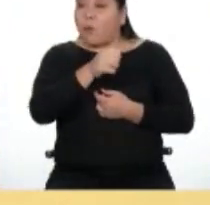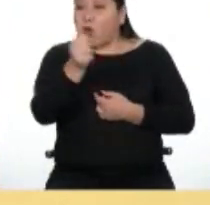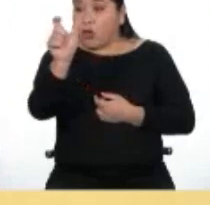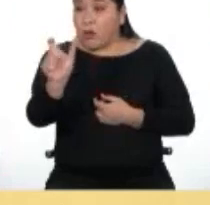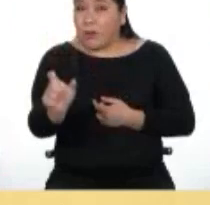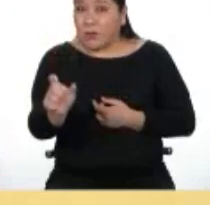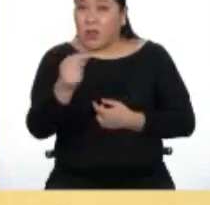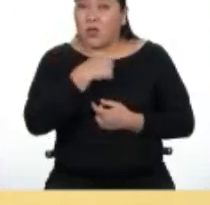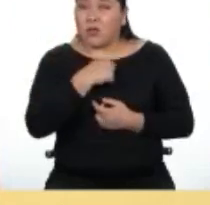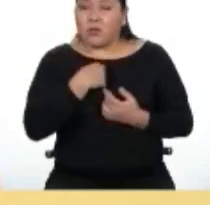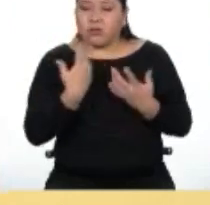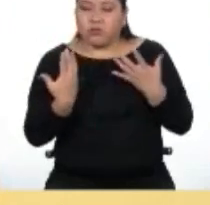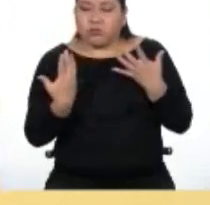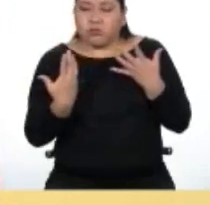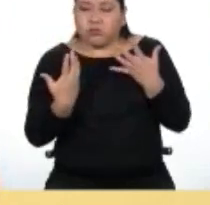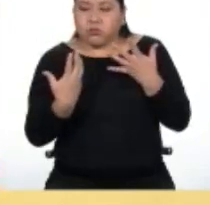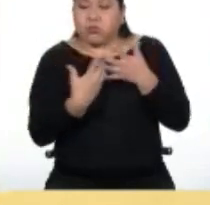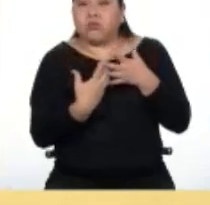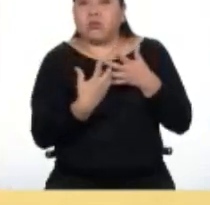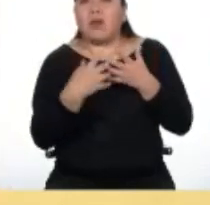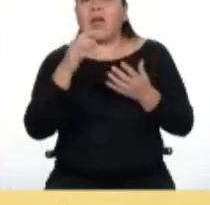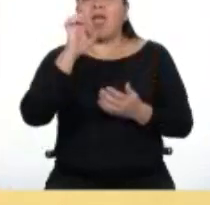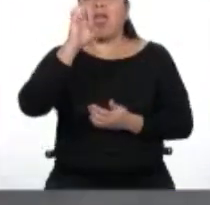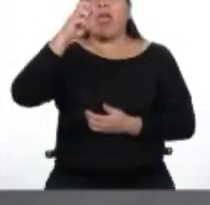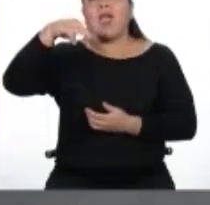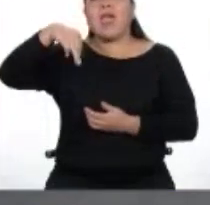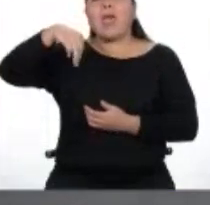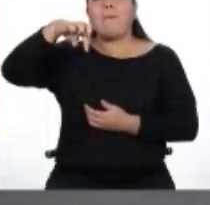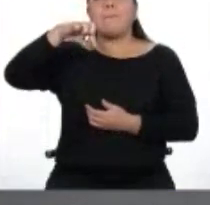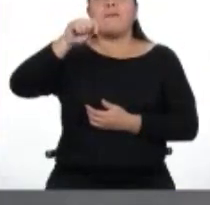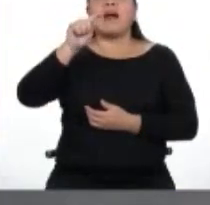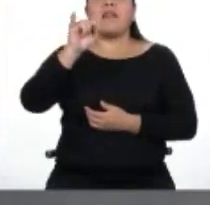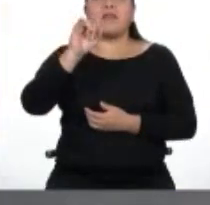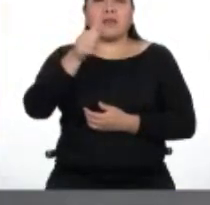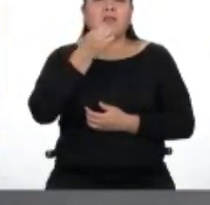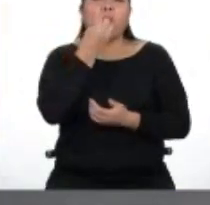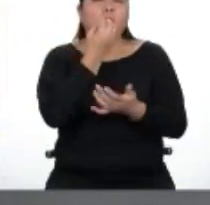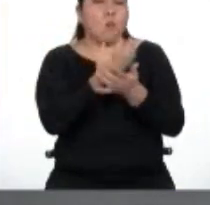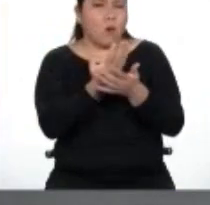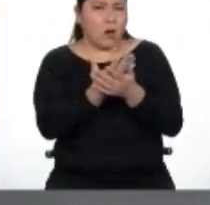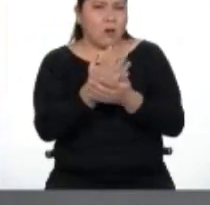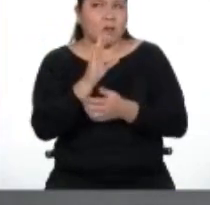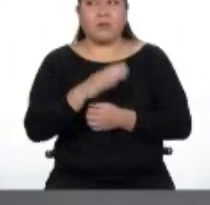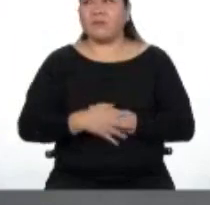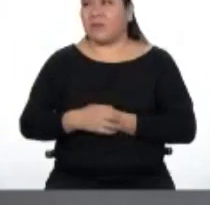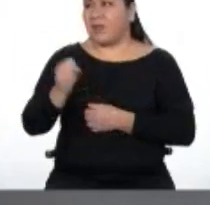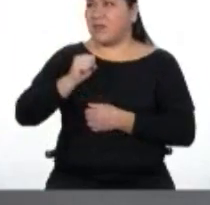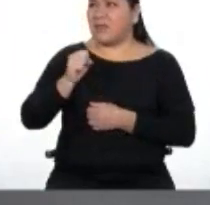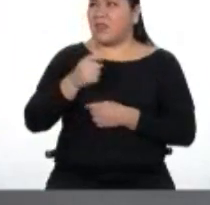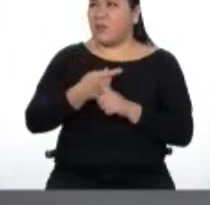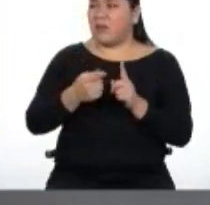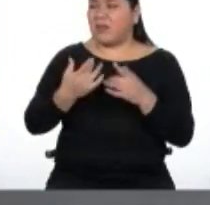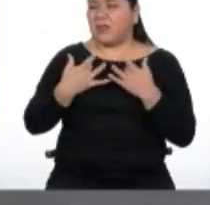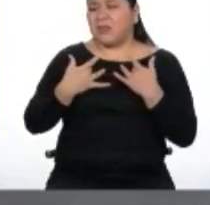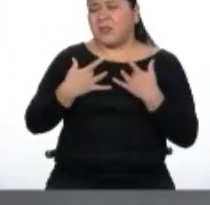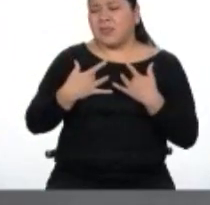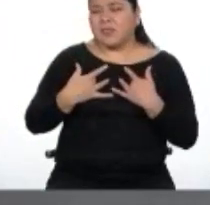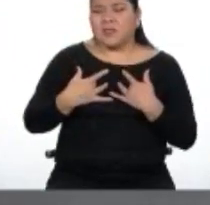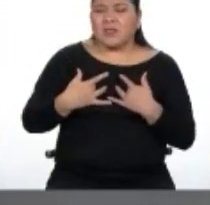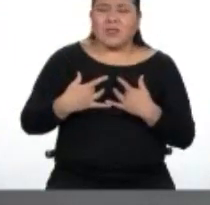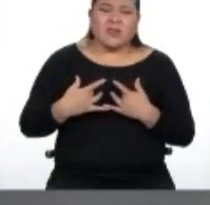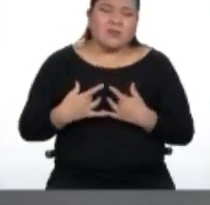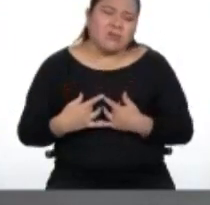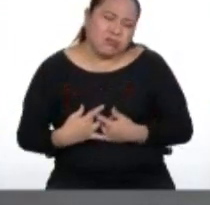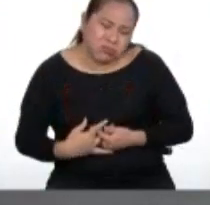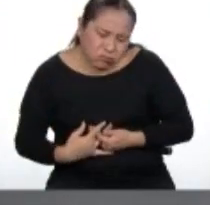empatía. Y eso es muy noble de tu parte. Sí, yo sé, pero la tristeza no puede derrotarnos al punto de ya no